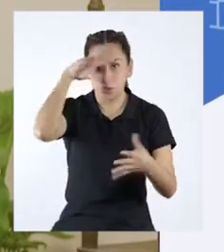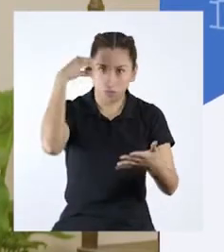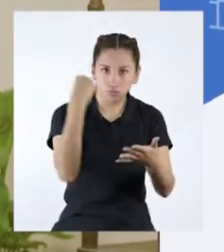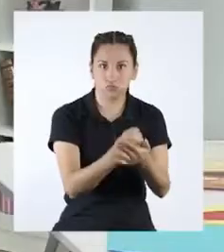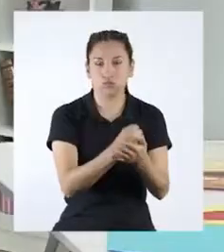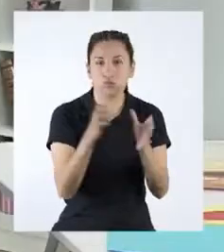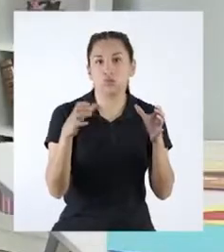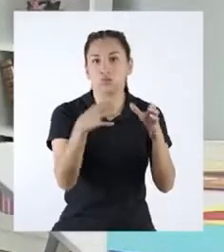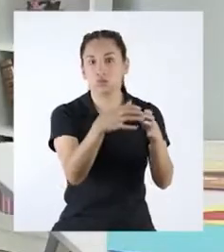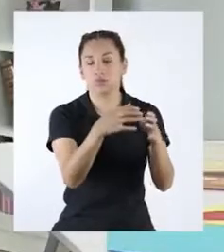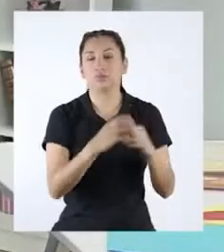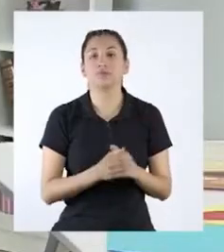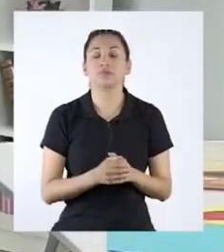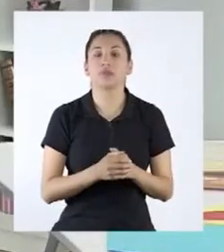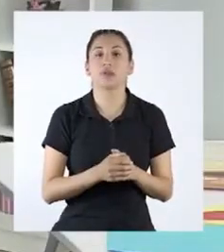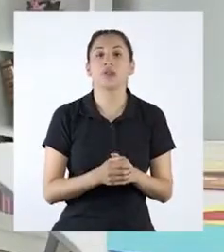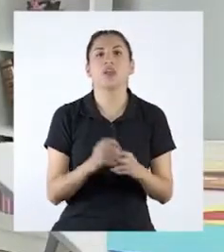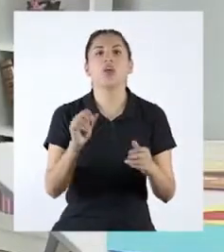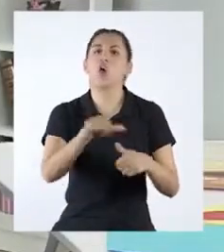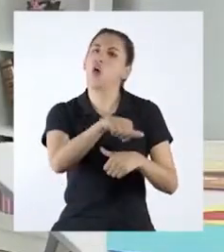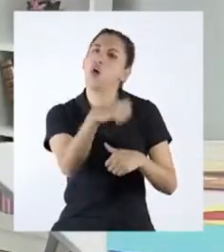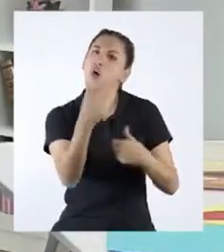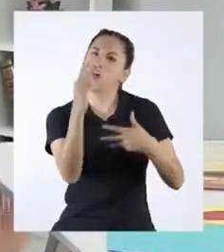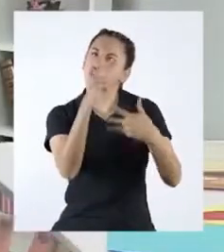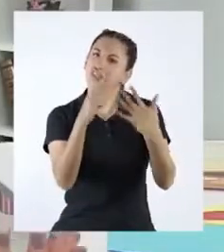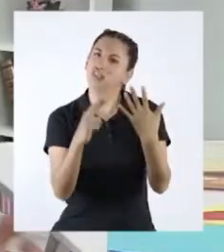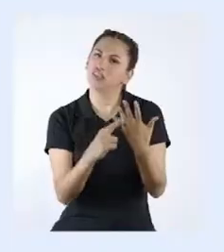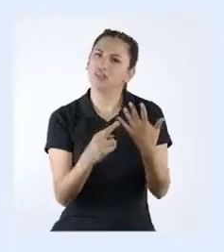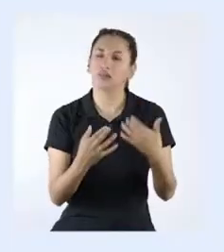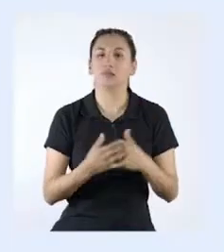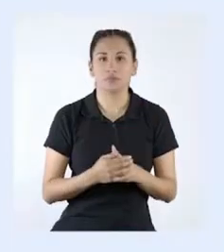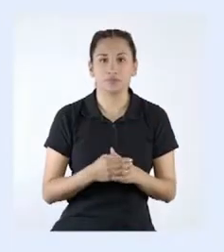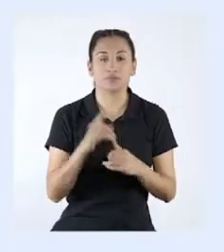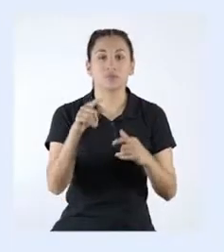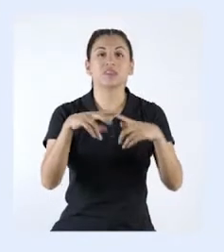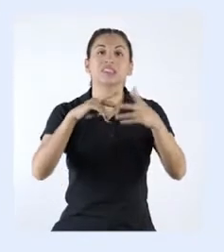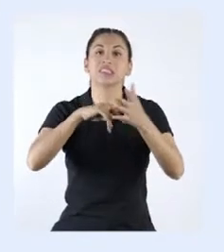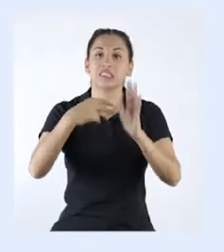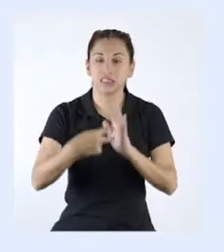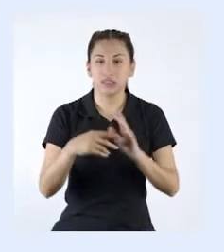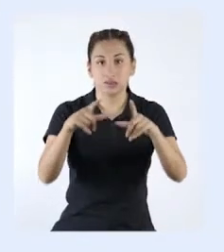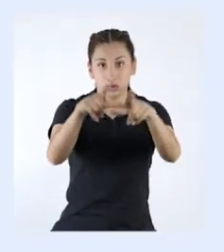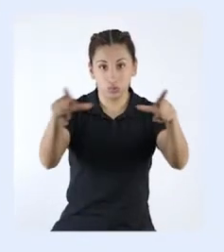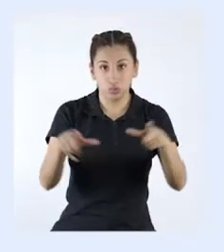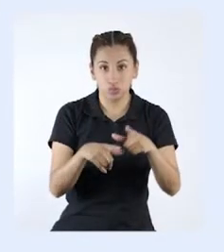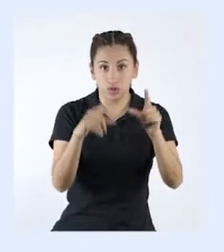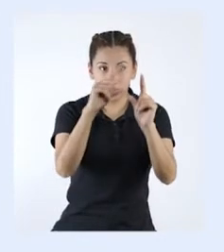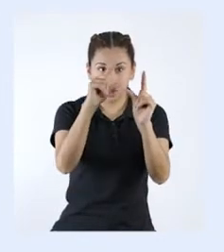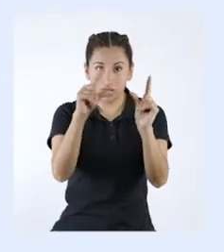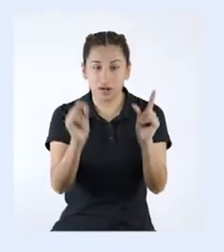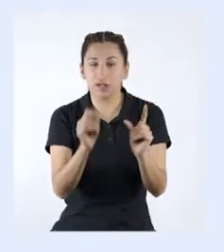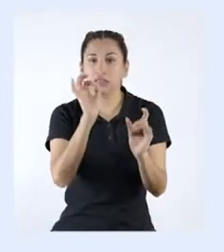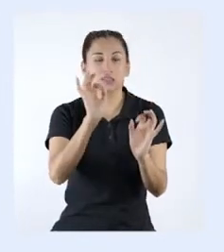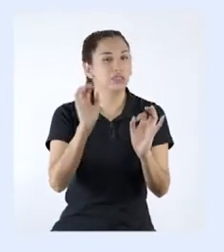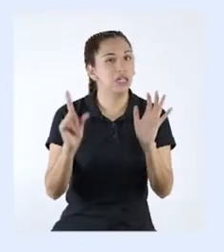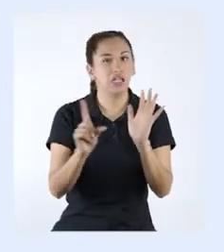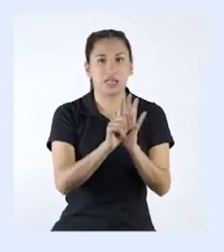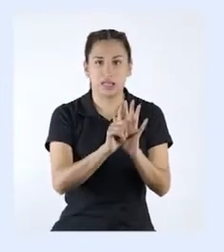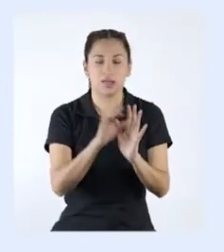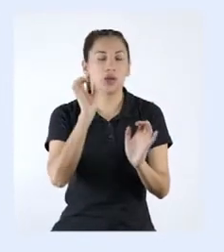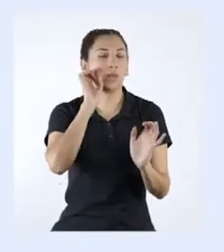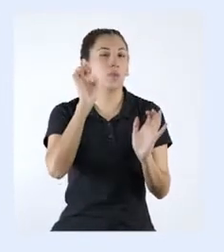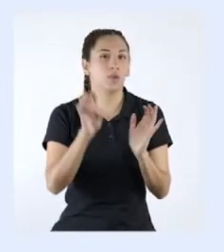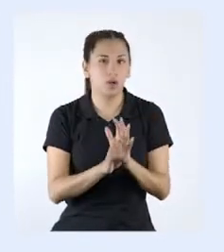natural. ¿Qué otros tipos de requisitos deben cumplir? Las áreas de patrimonio natural son áreas geográficamente